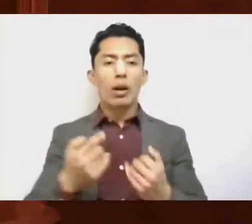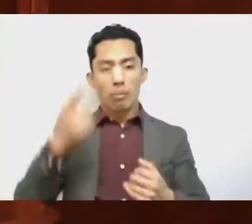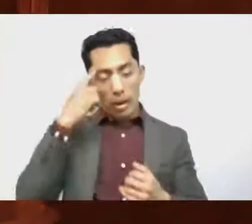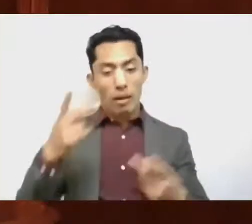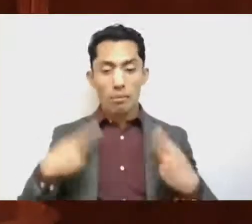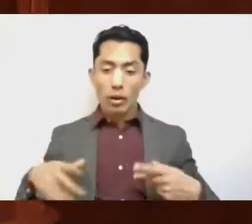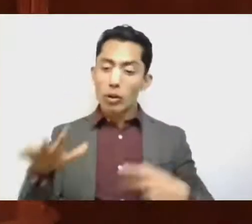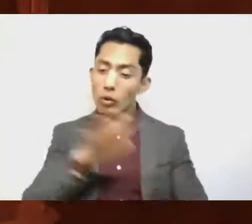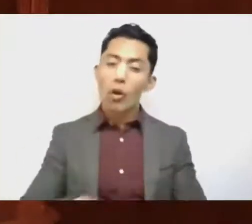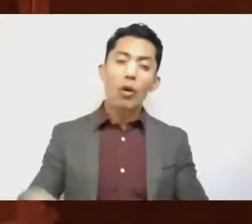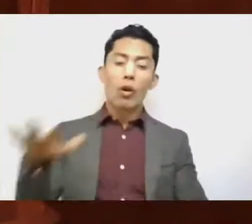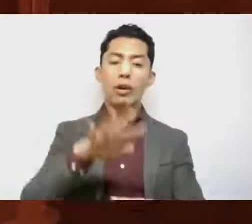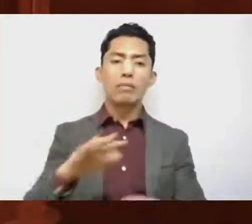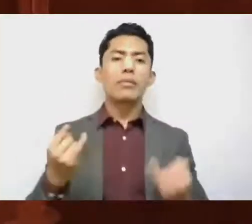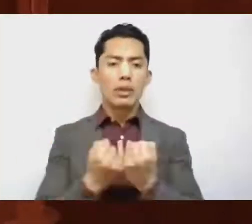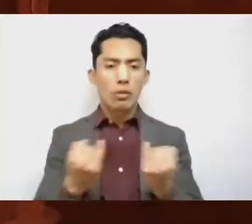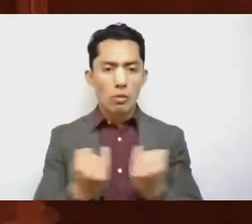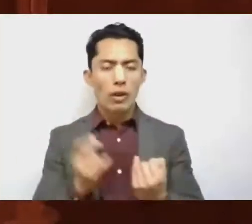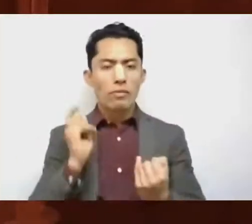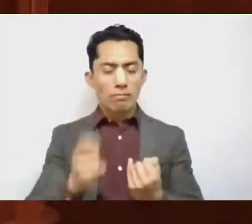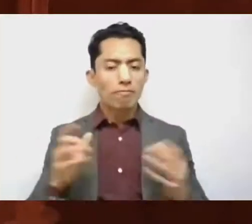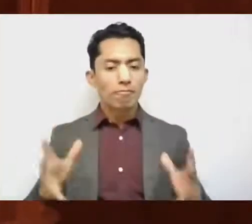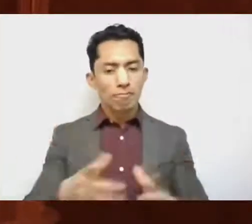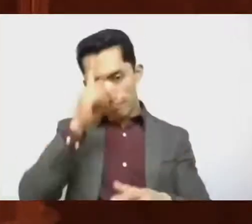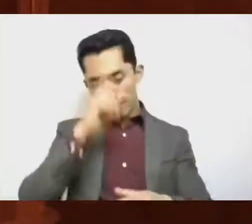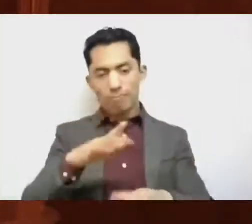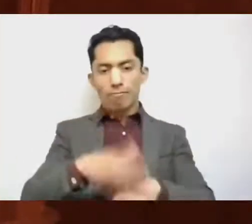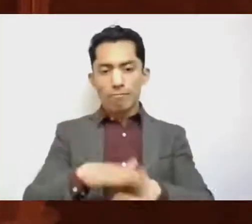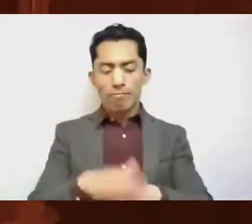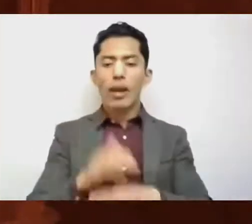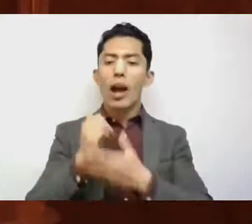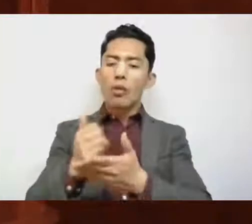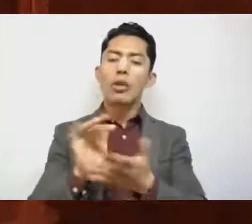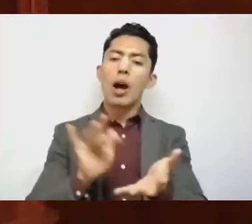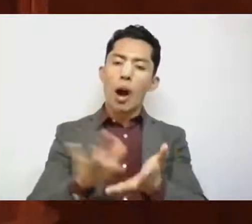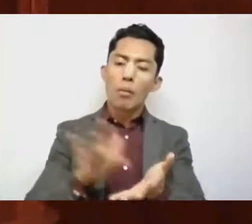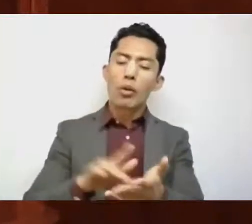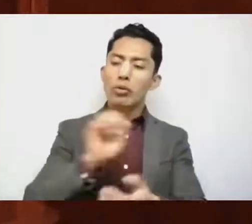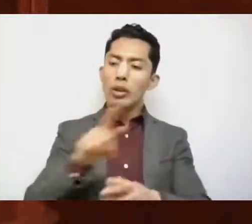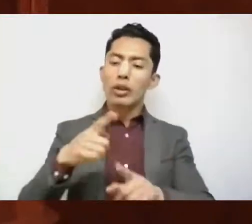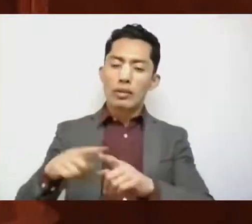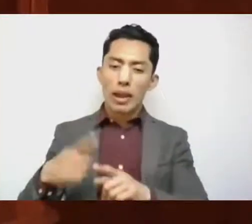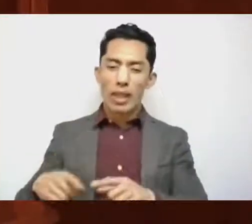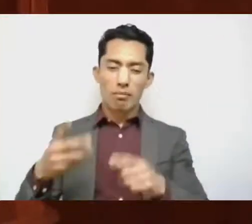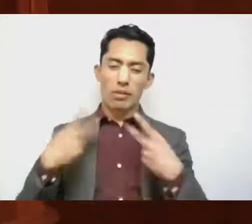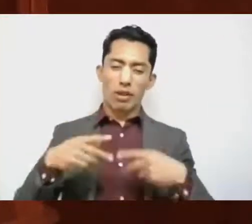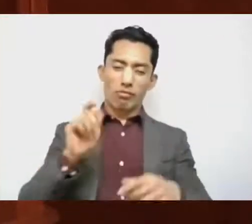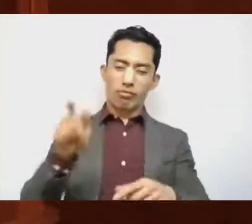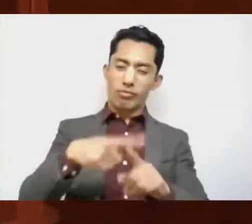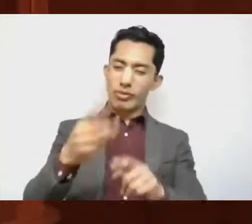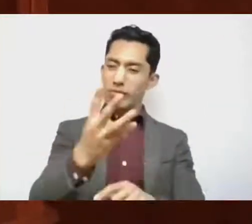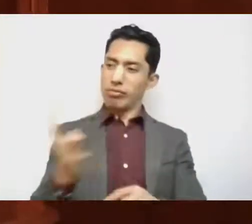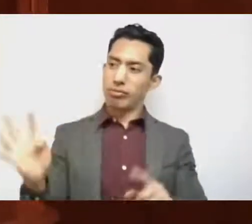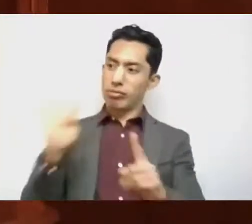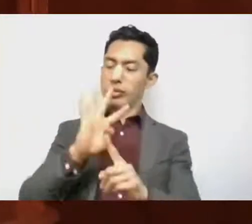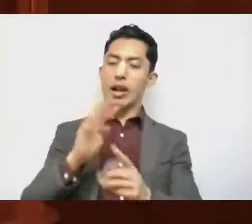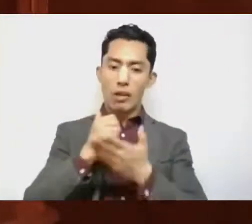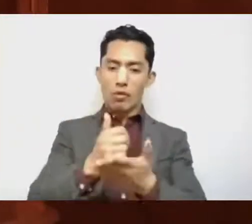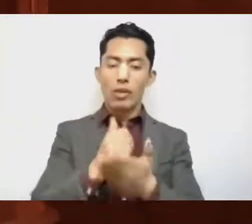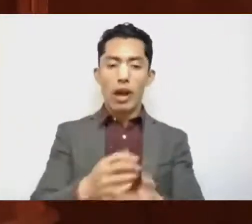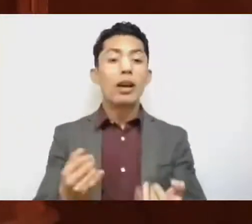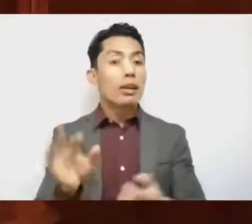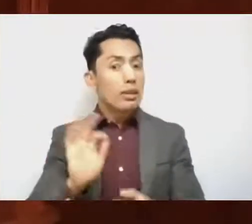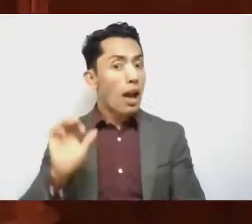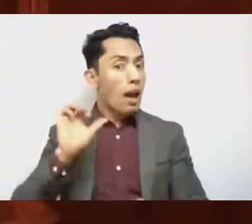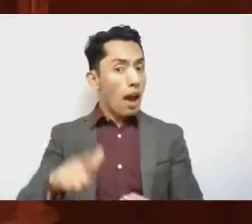en general, así como brindar orientación, atención, asesoramiento y acompañamiento multidisciplinarios. Y en su caso, la canalización